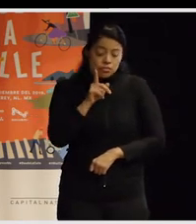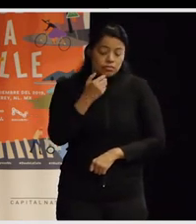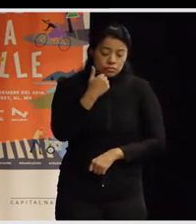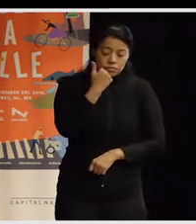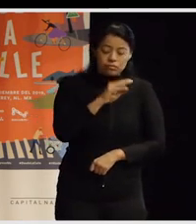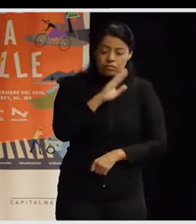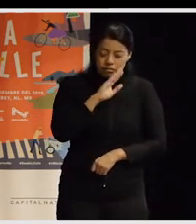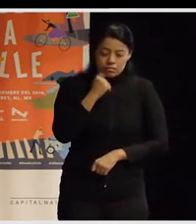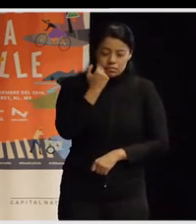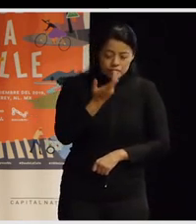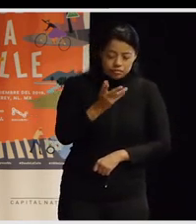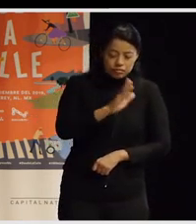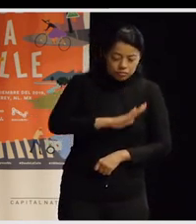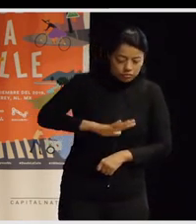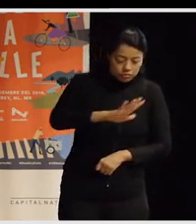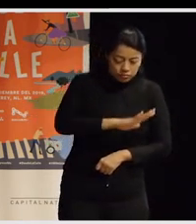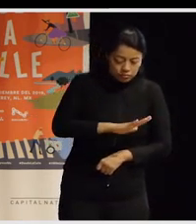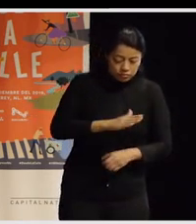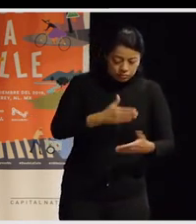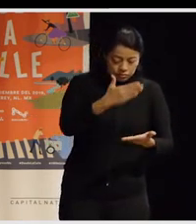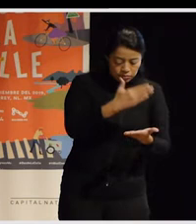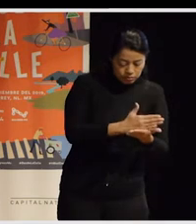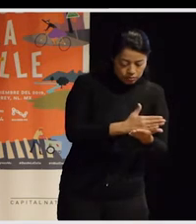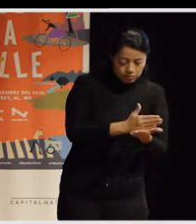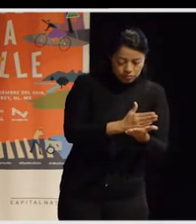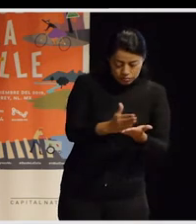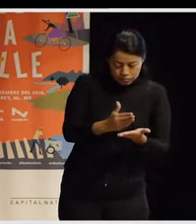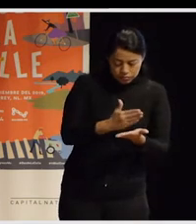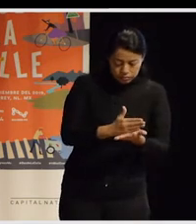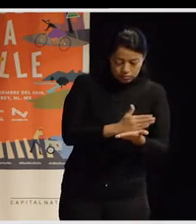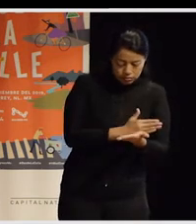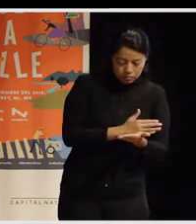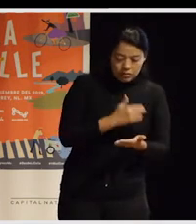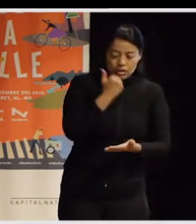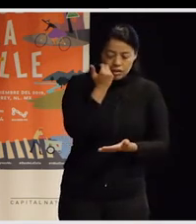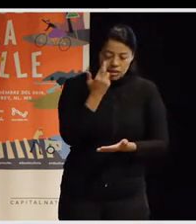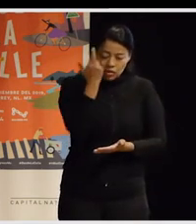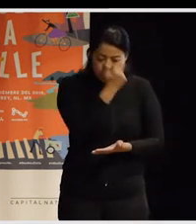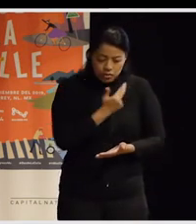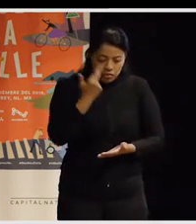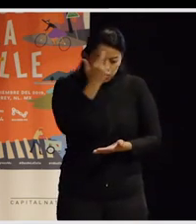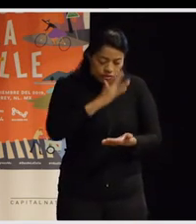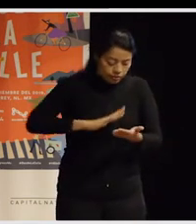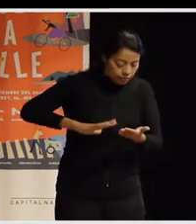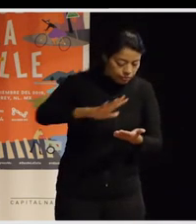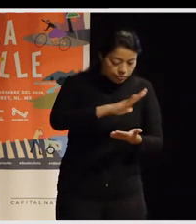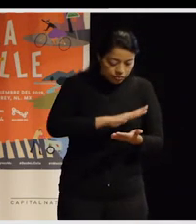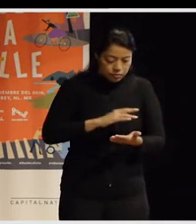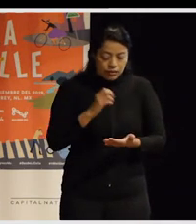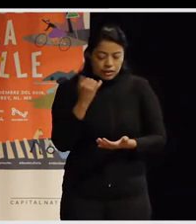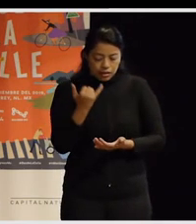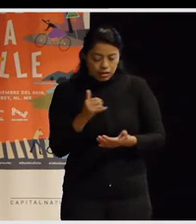dos distritos, digamos, y querían como hacer un análisis completo de su barrio más allá de la división administrativa, ¿no?